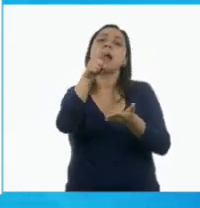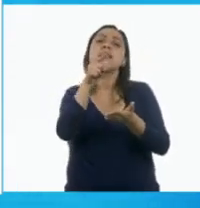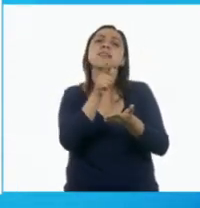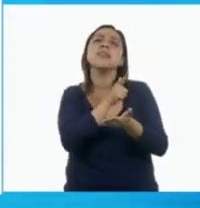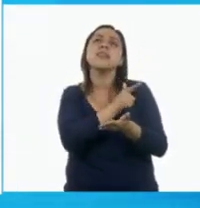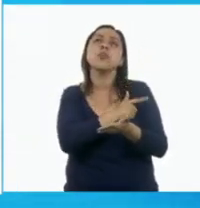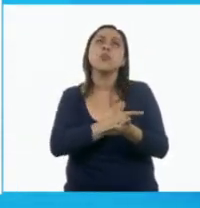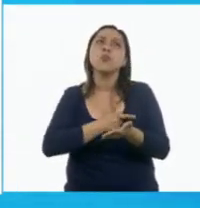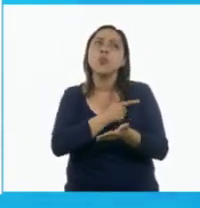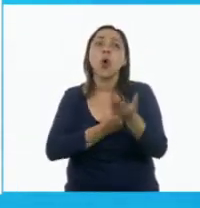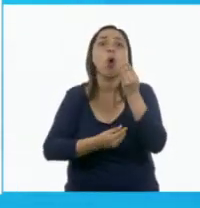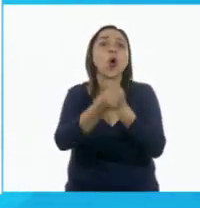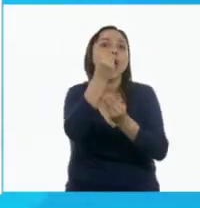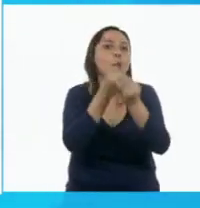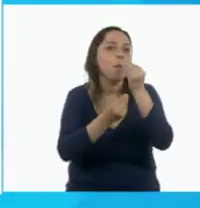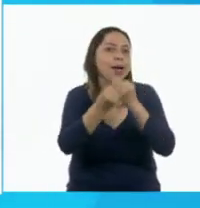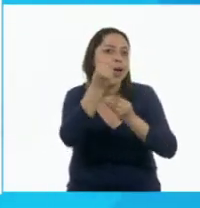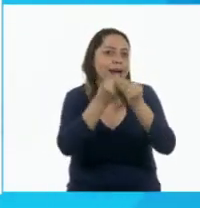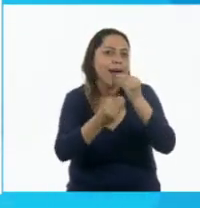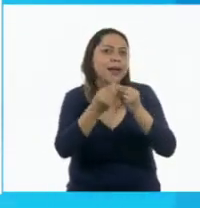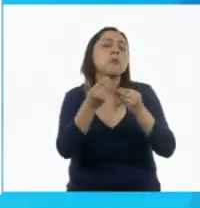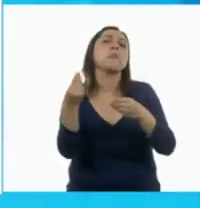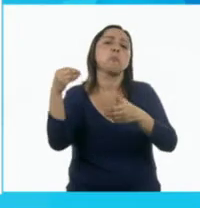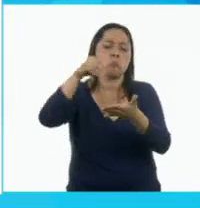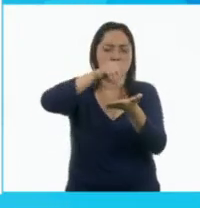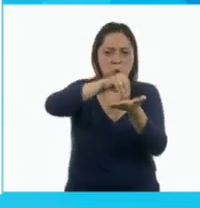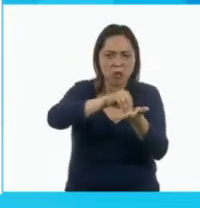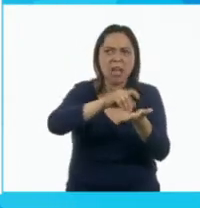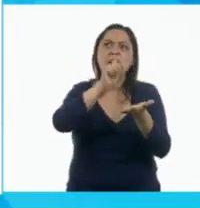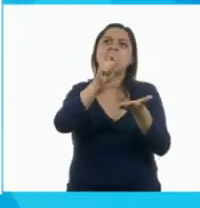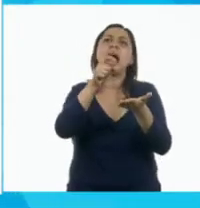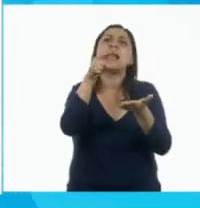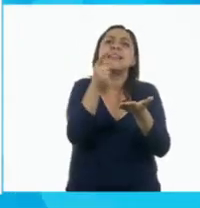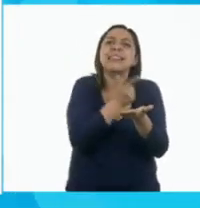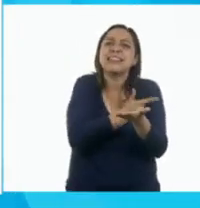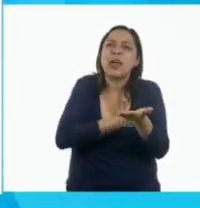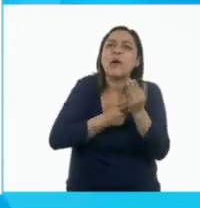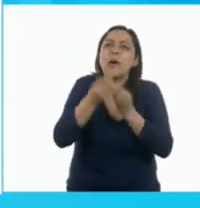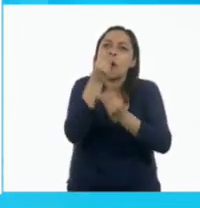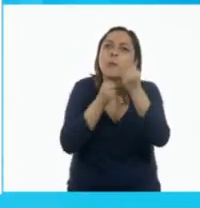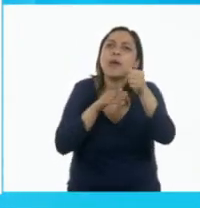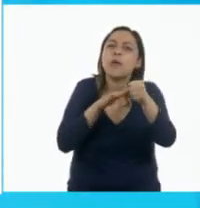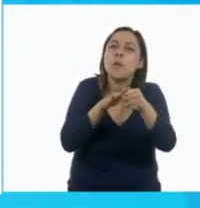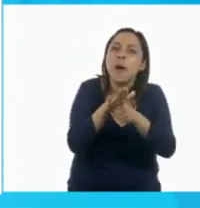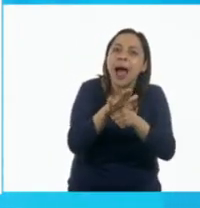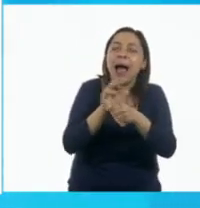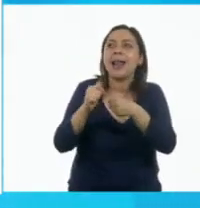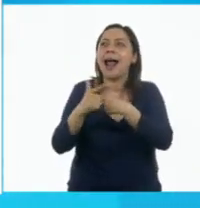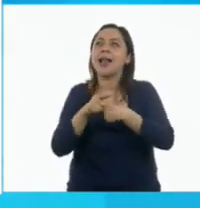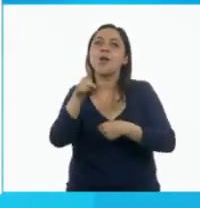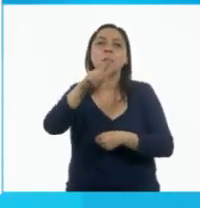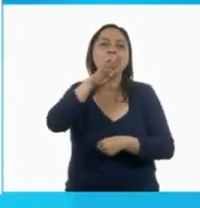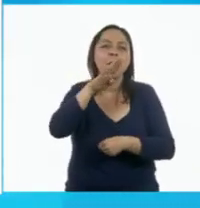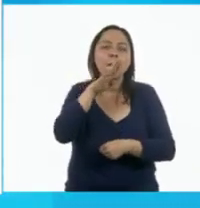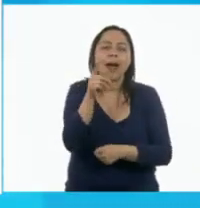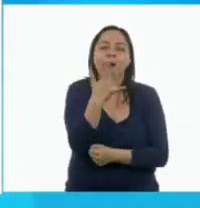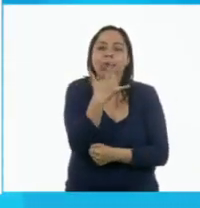Puedes poner tus platillos favoritos, puedes poner algo que tu mamá cocina delicioso,